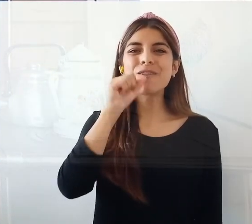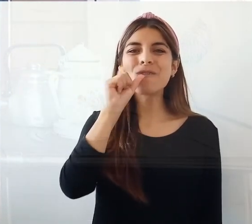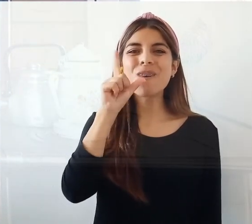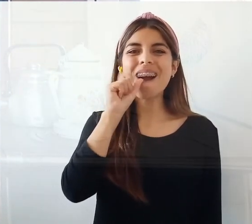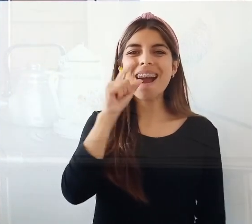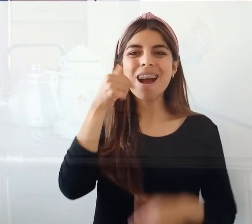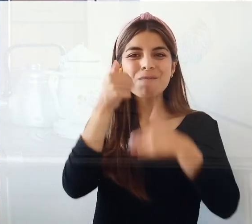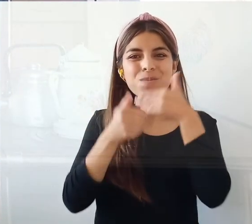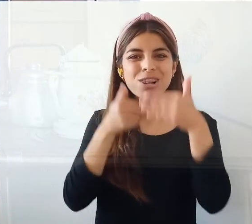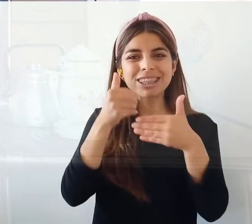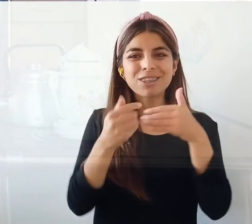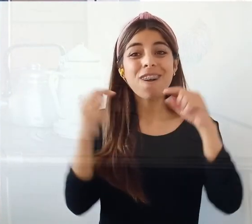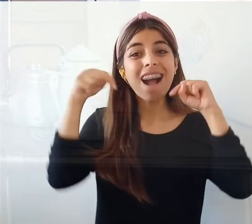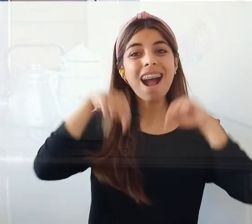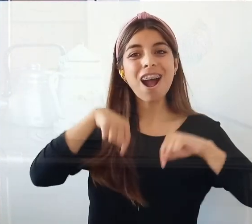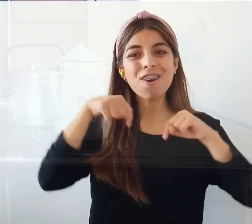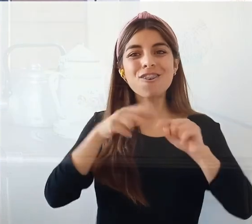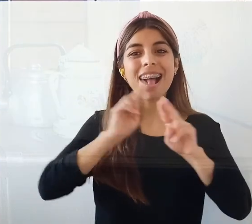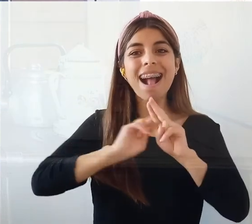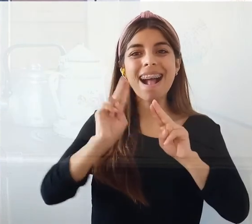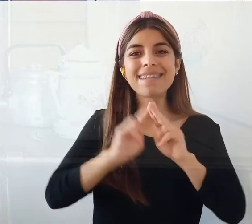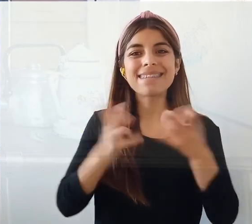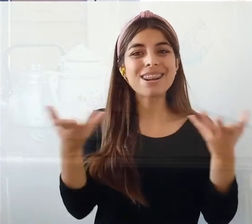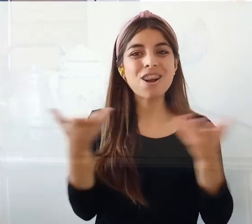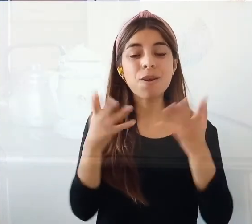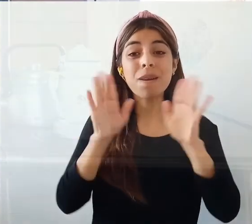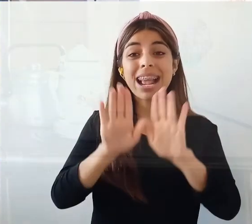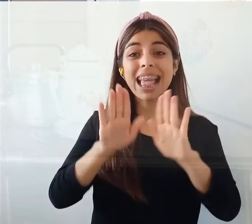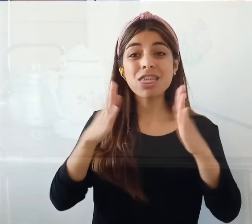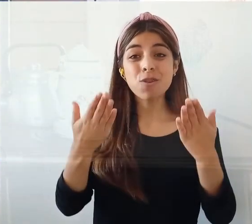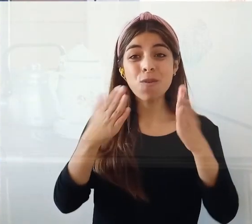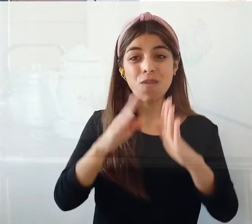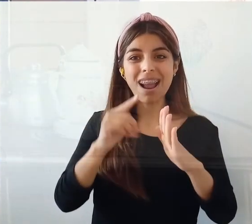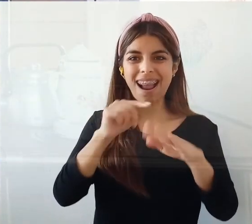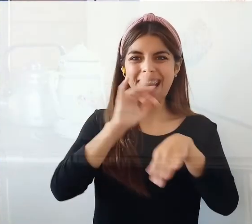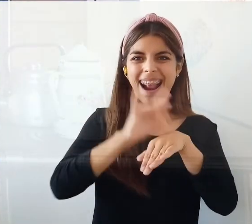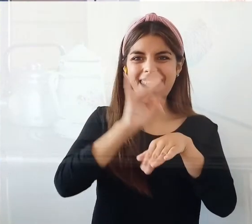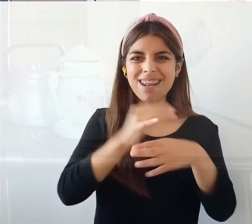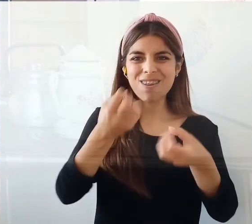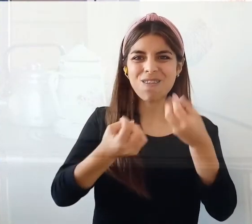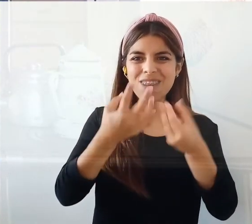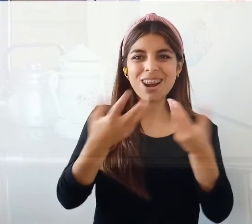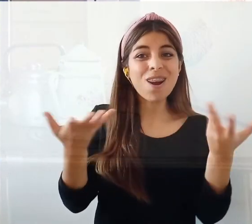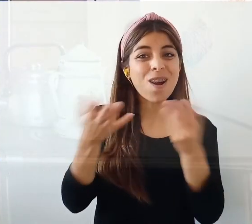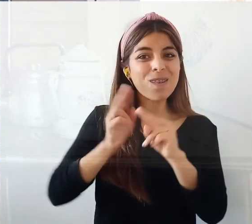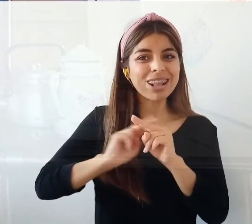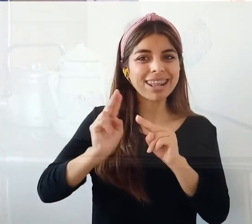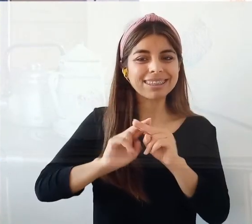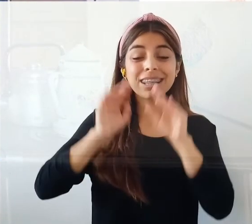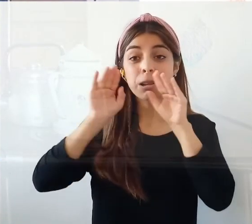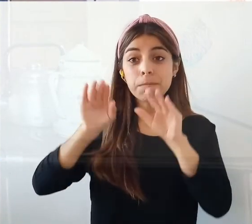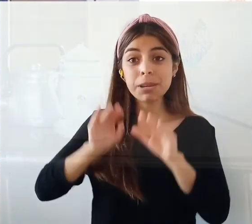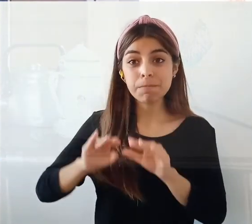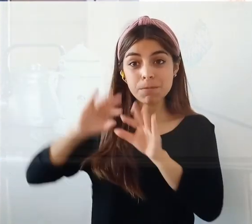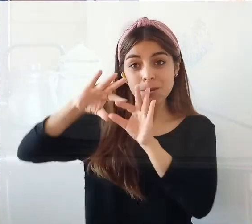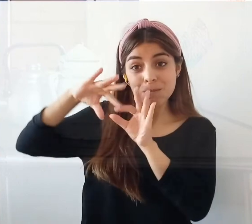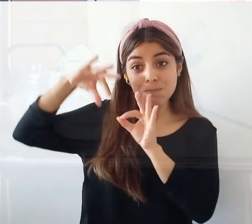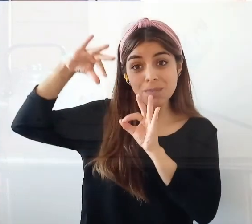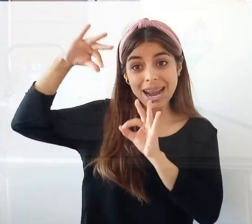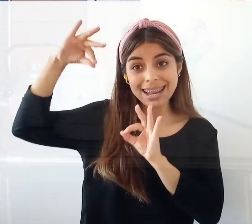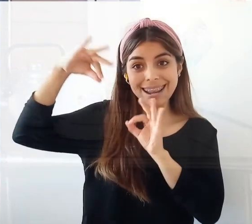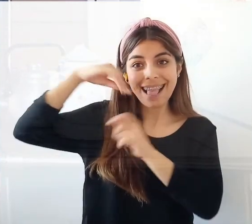realizar ahora al lado de la estufa chilota? Ahora, con la misma manila, amarramos.